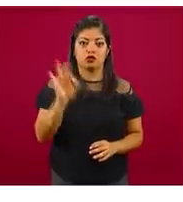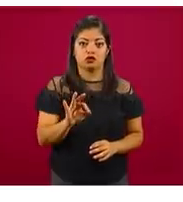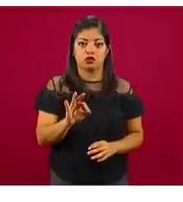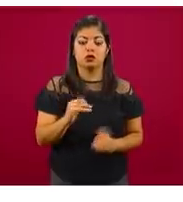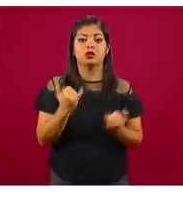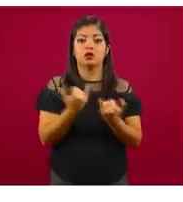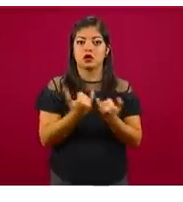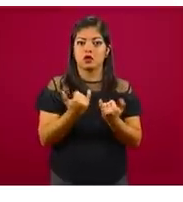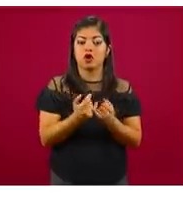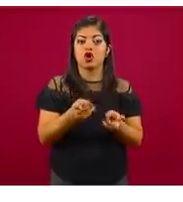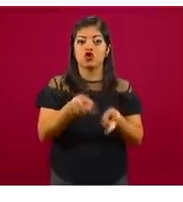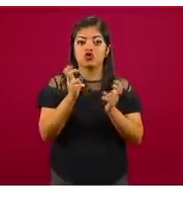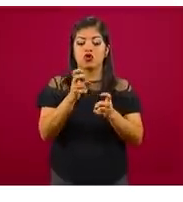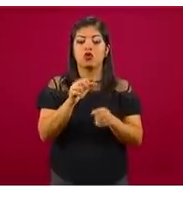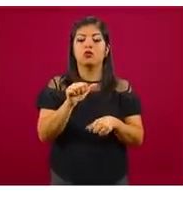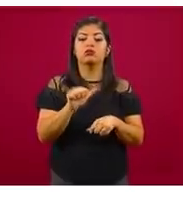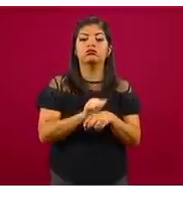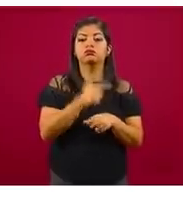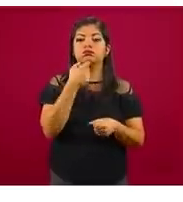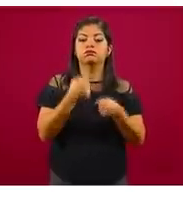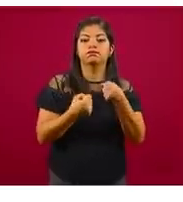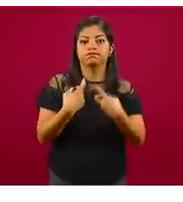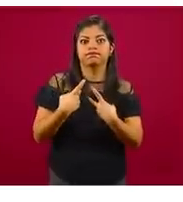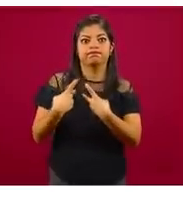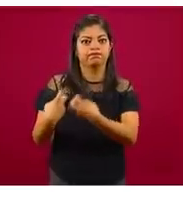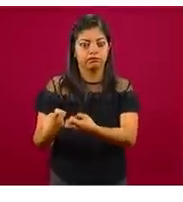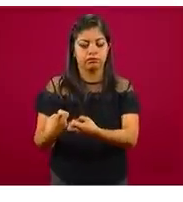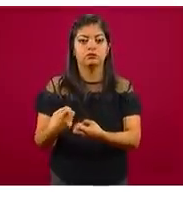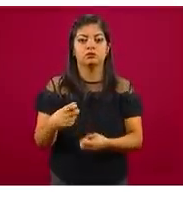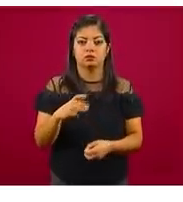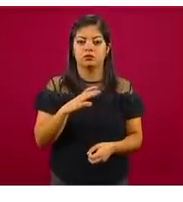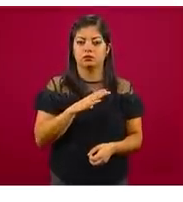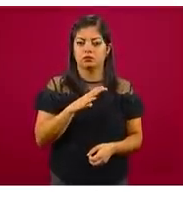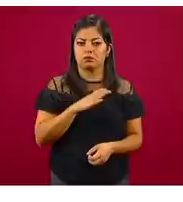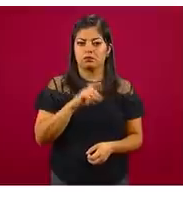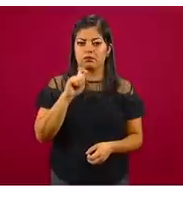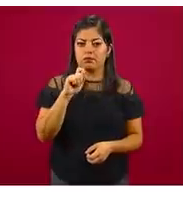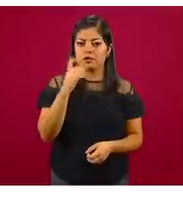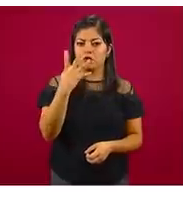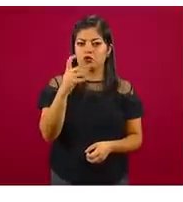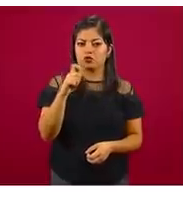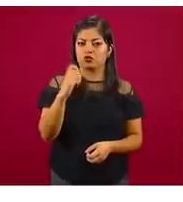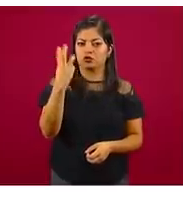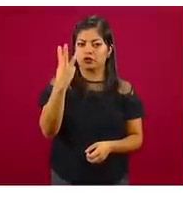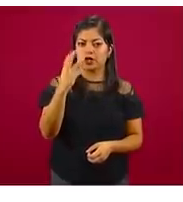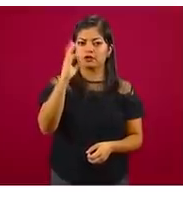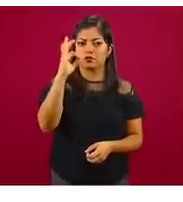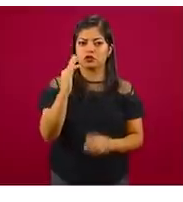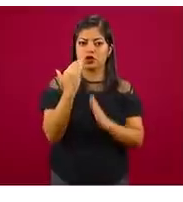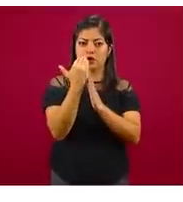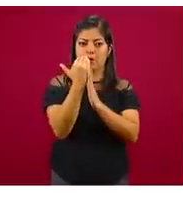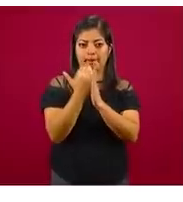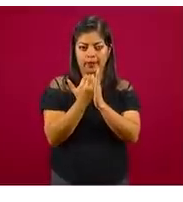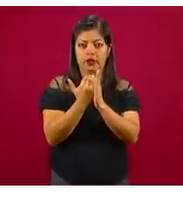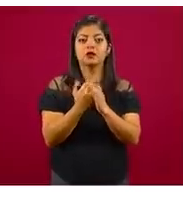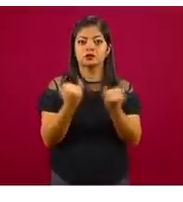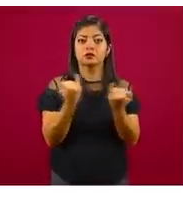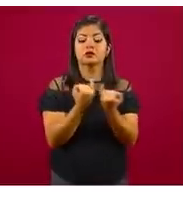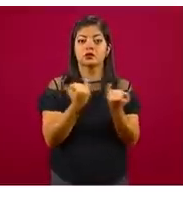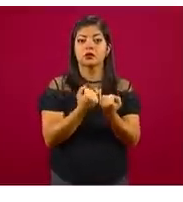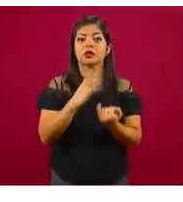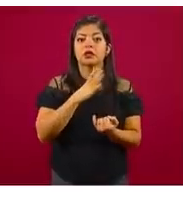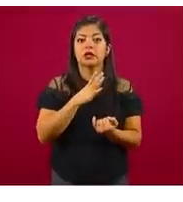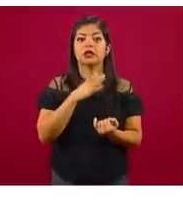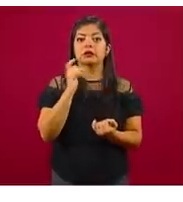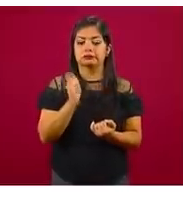Robo a transportistas, una disminución de 24.3 por ciento. Aquí hay una